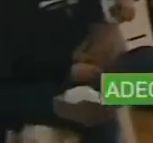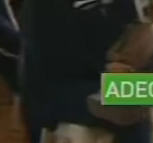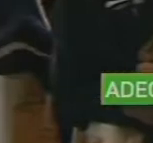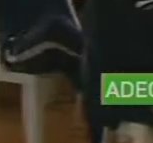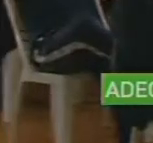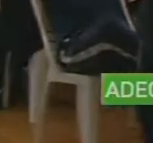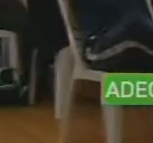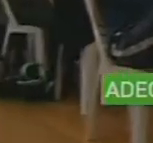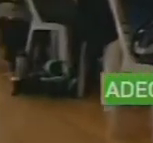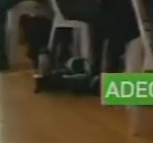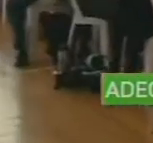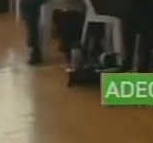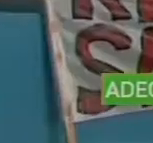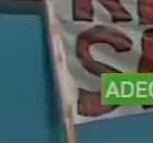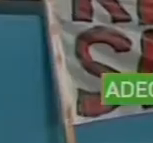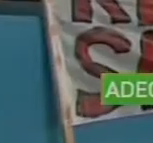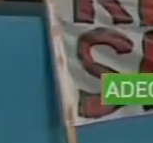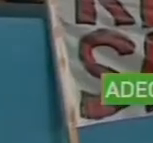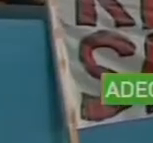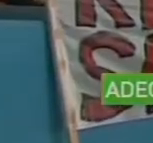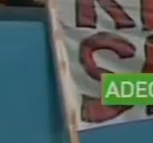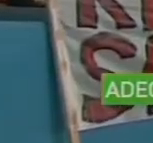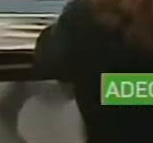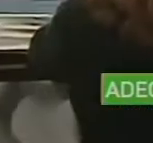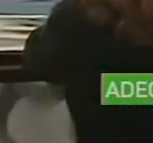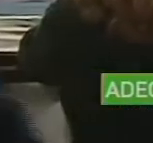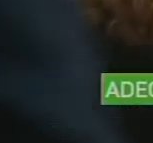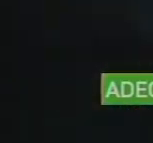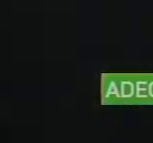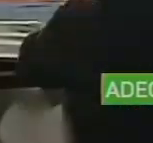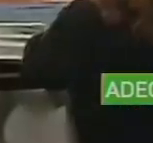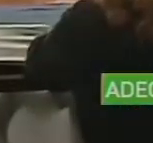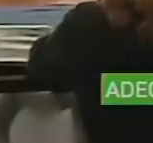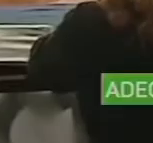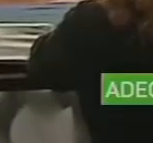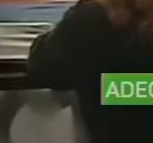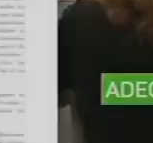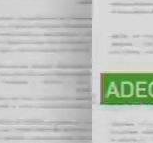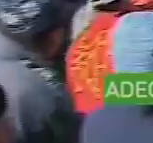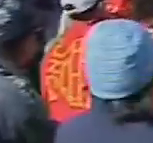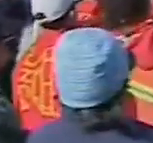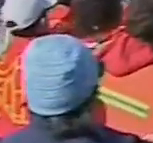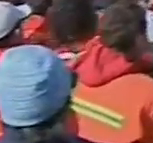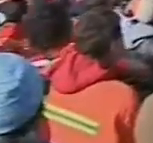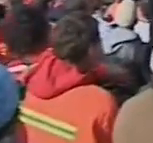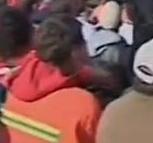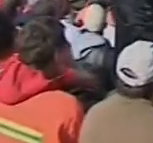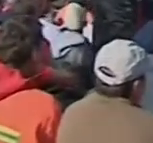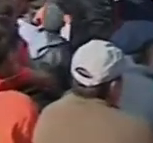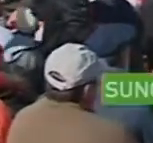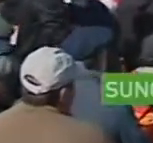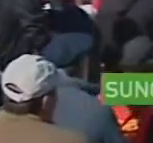de ADEOM Que decidió las medidas de fuerza a tomar en el marco del conflicto con la comuna capitalina Una